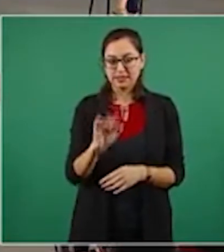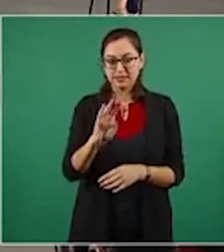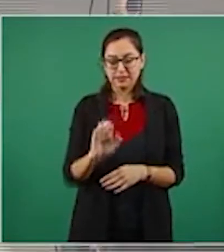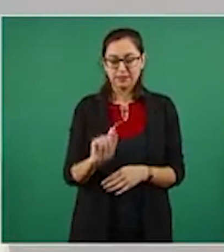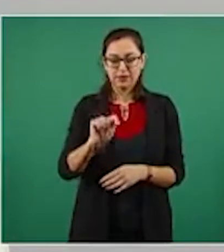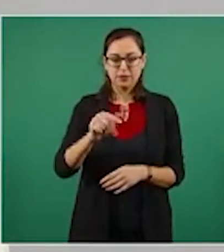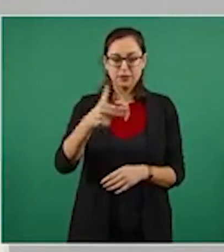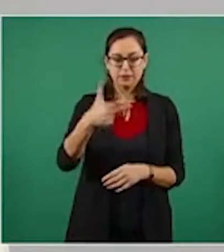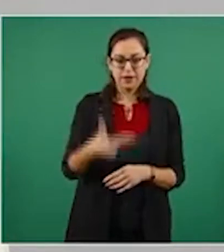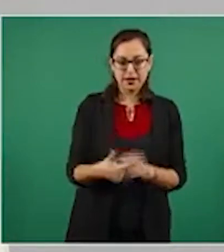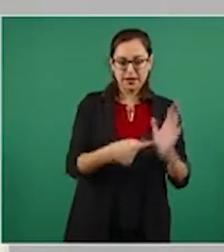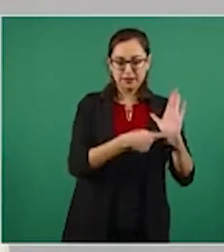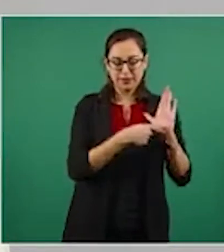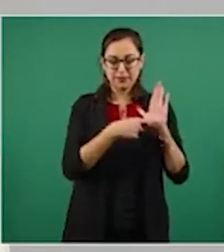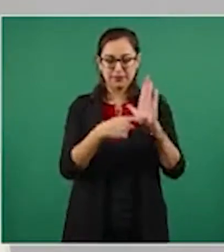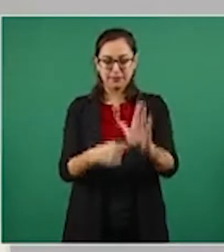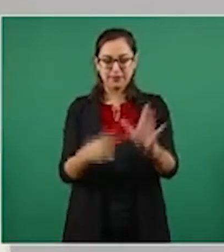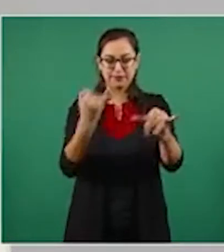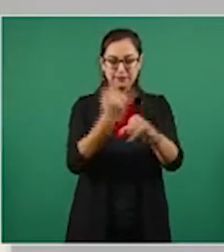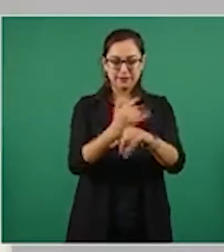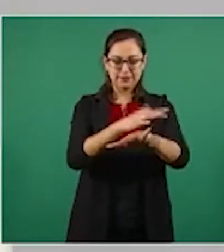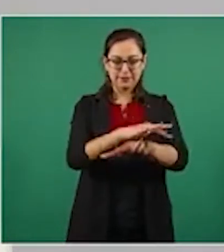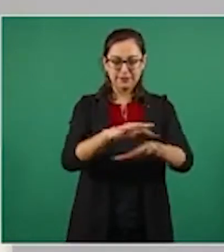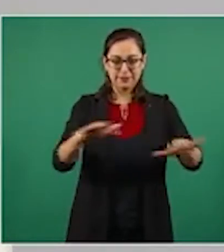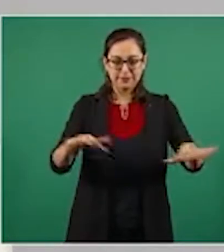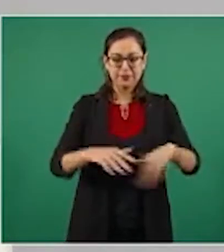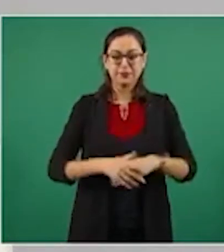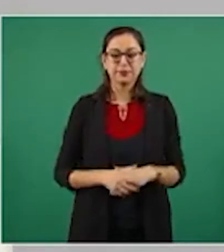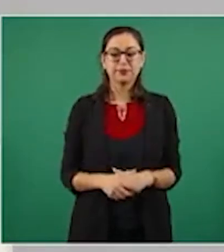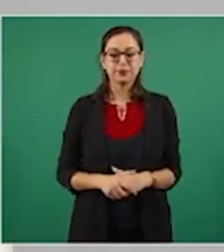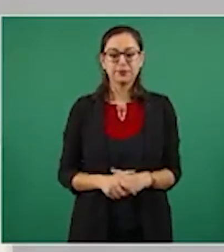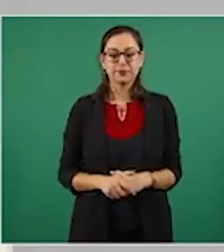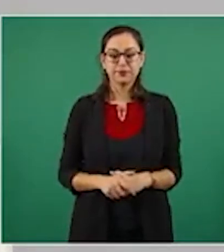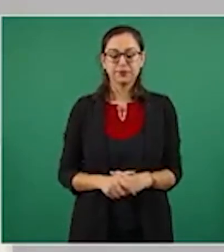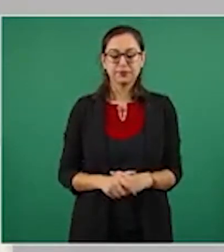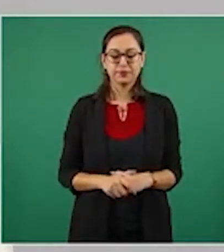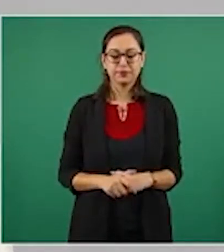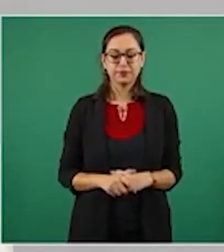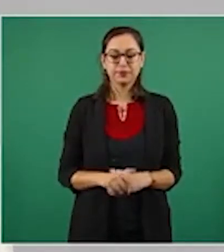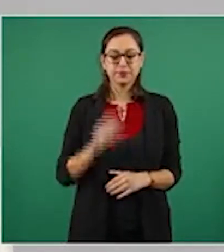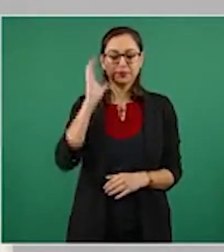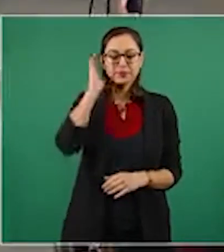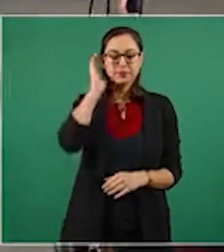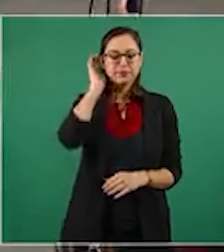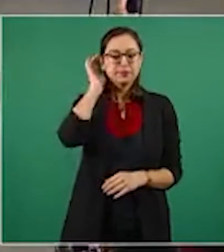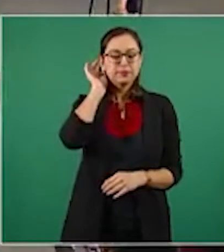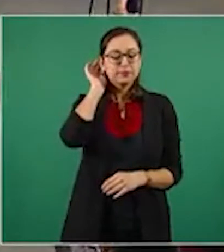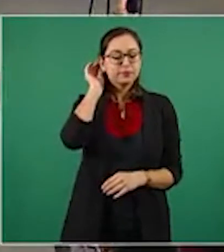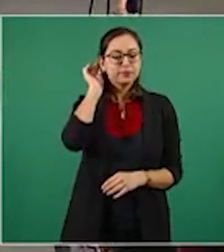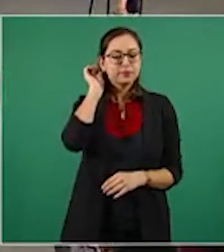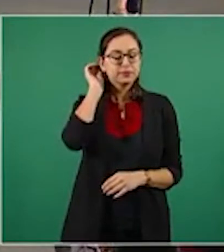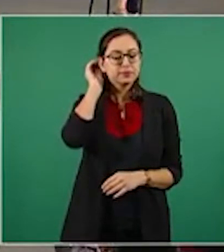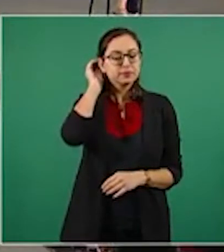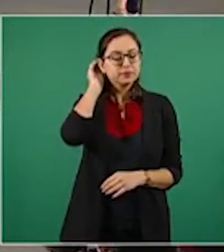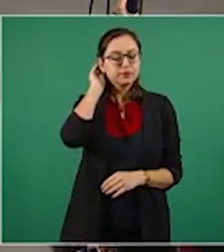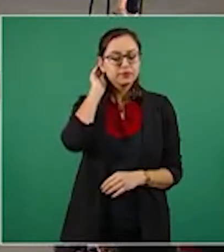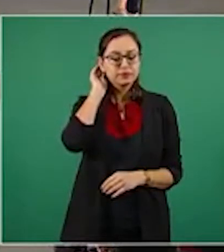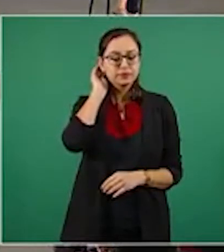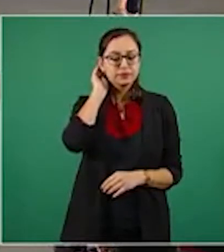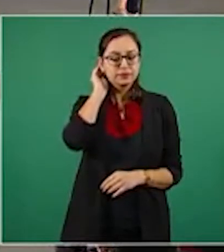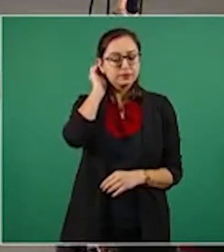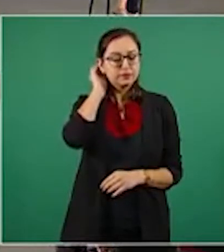no sobra decir que